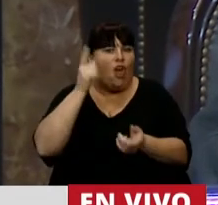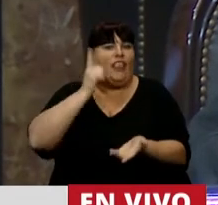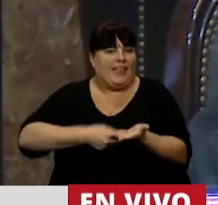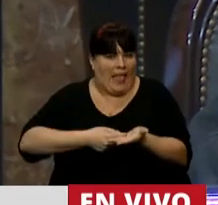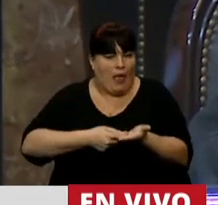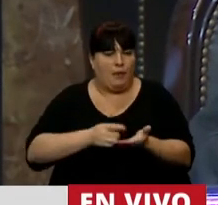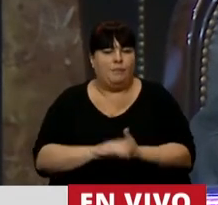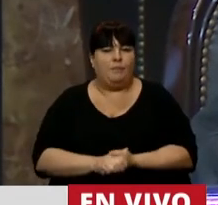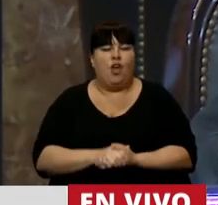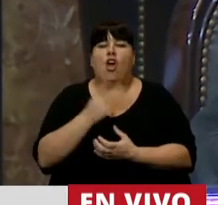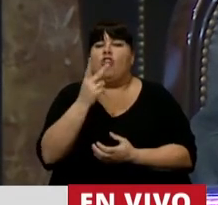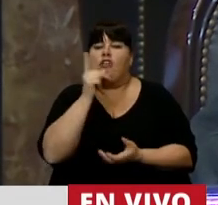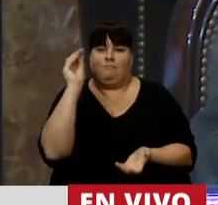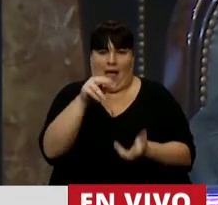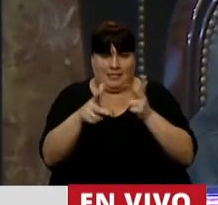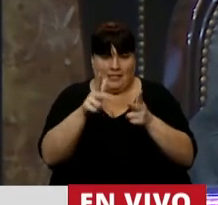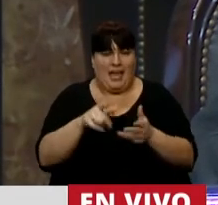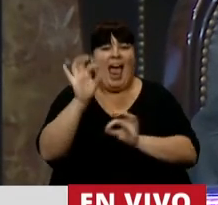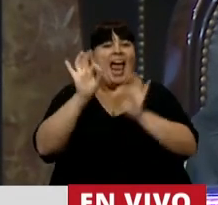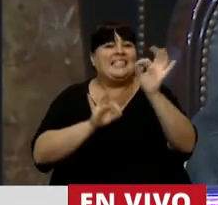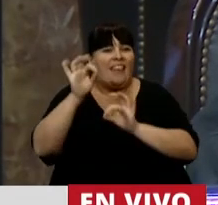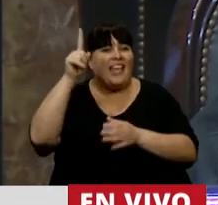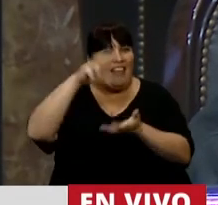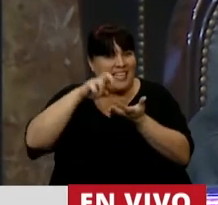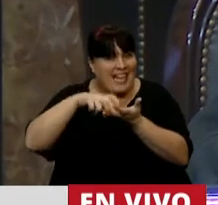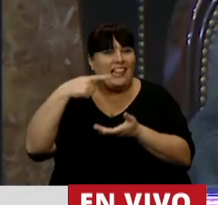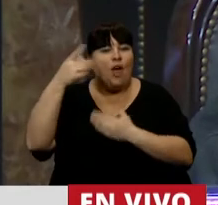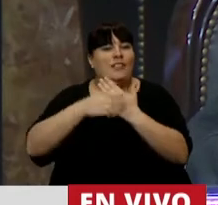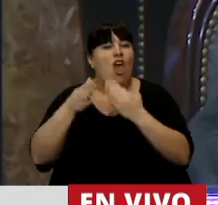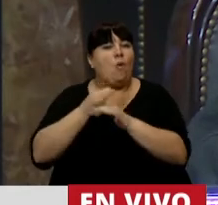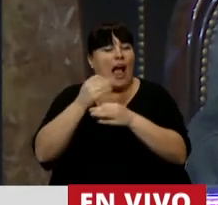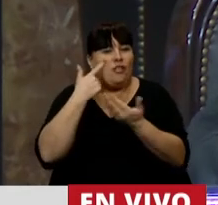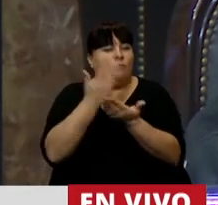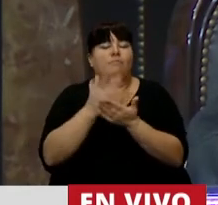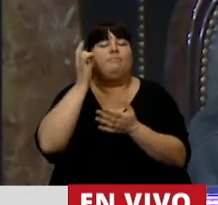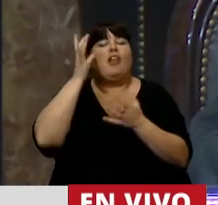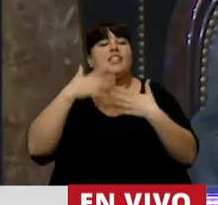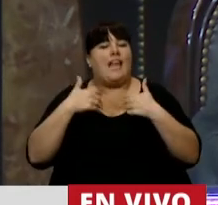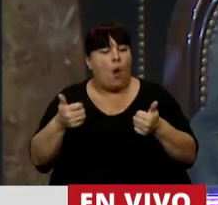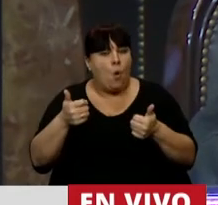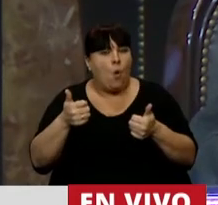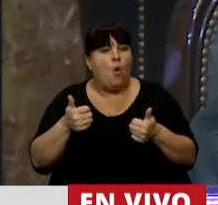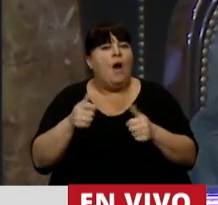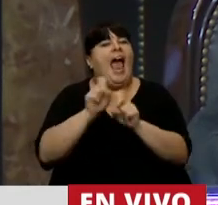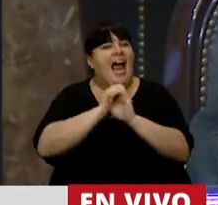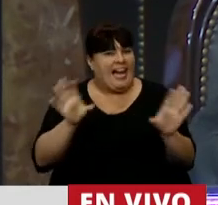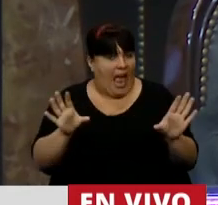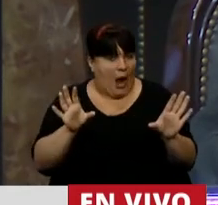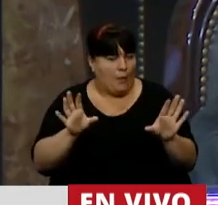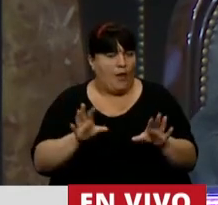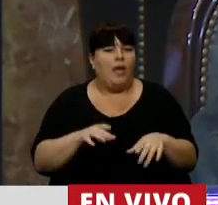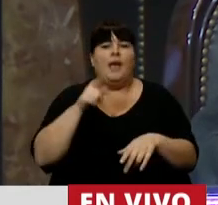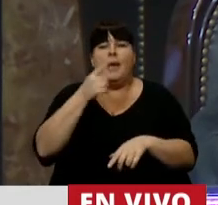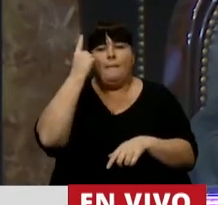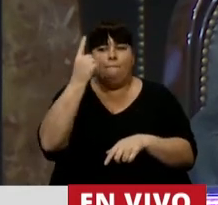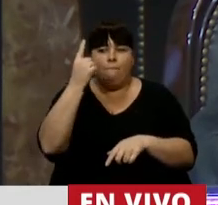dictamen. Dos palabras más. Las estadísticas en Salta que nos presentó el Ministerio de Salud son graves. Se